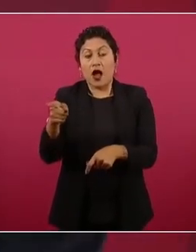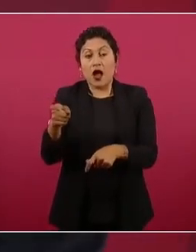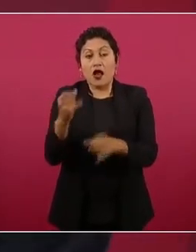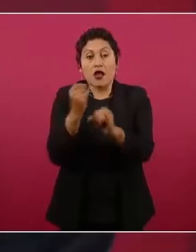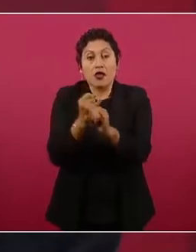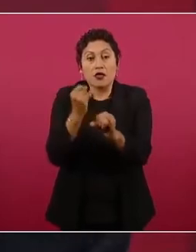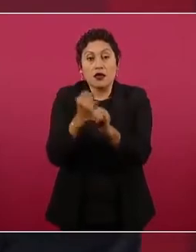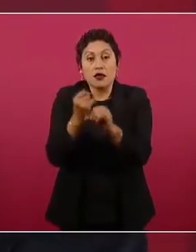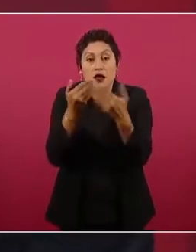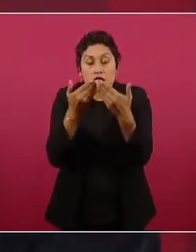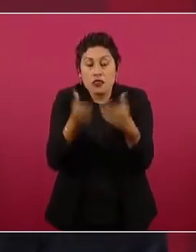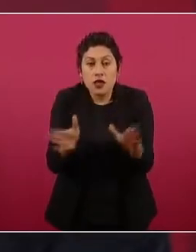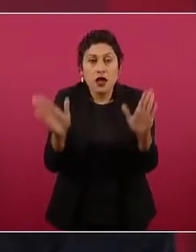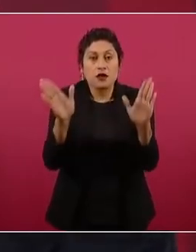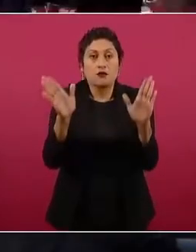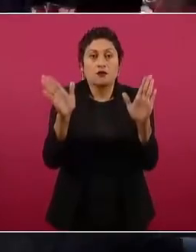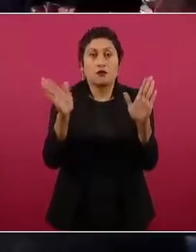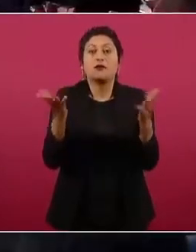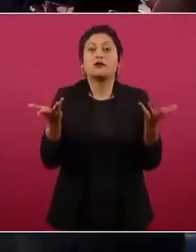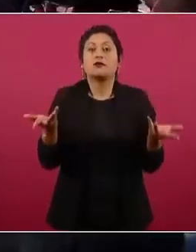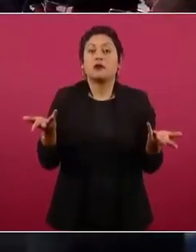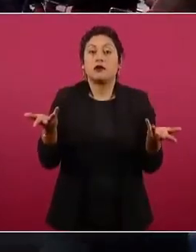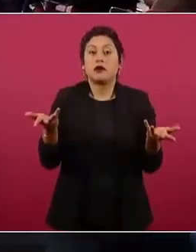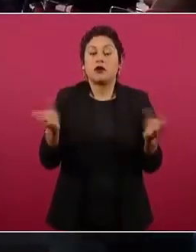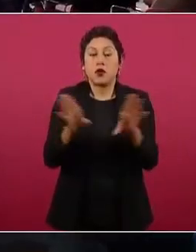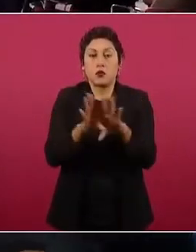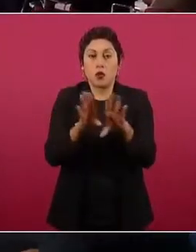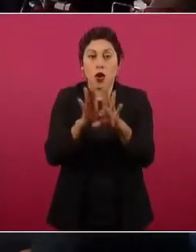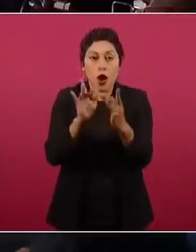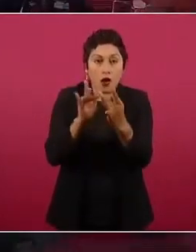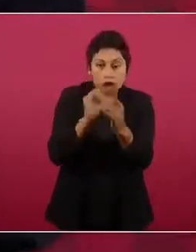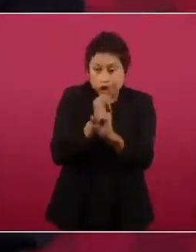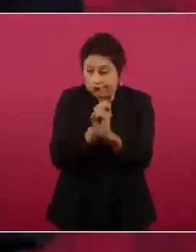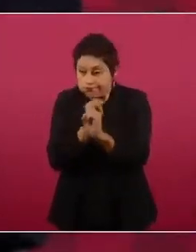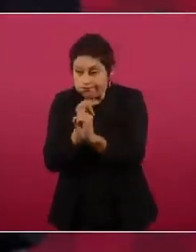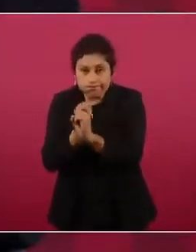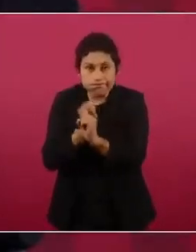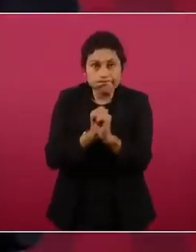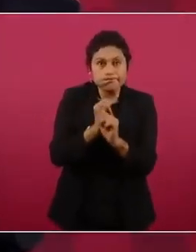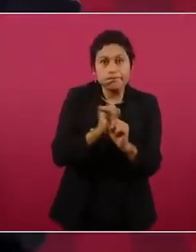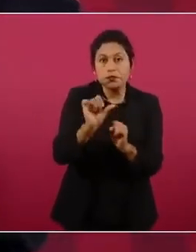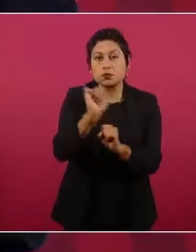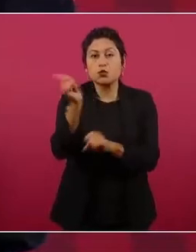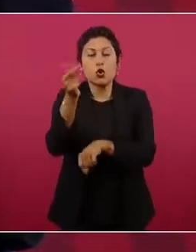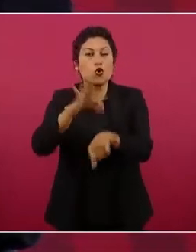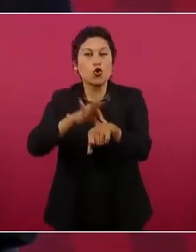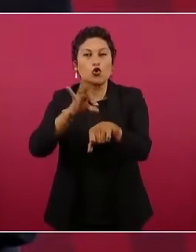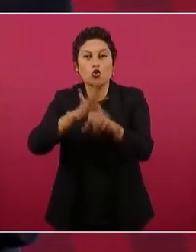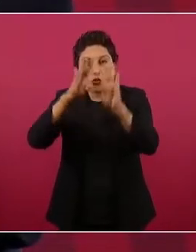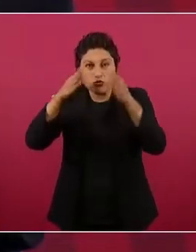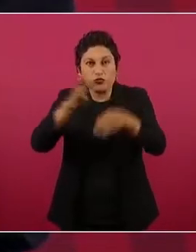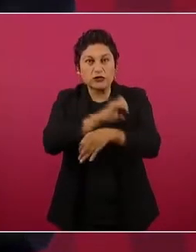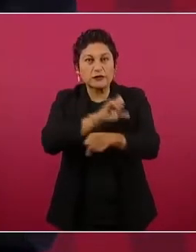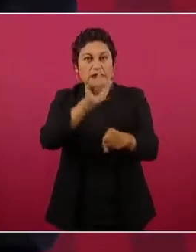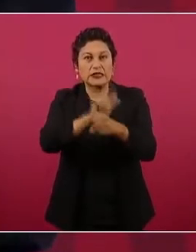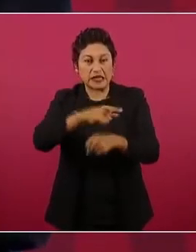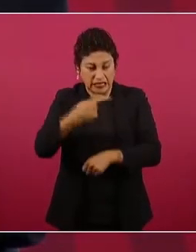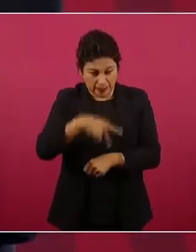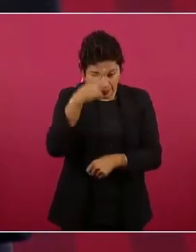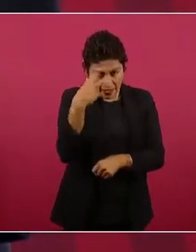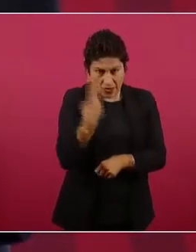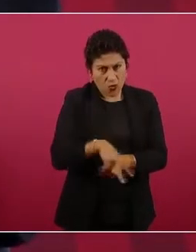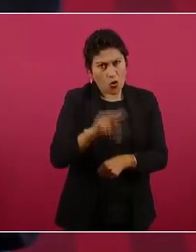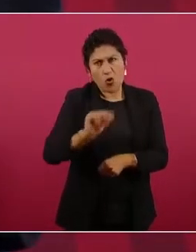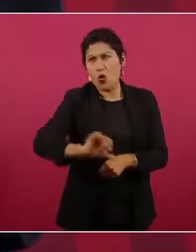y puedan por internet estar consultando a médicos especialistas a no sólo de México, sino de todo el mundo,